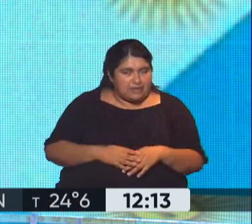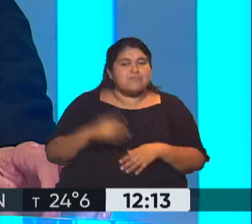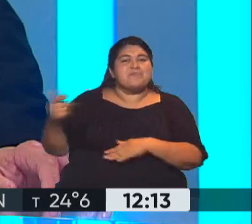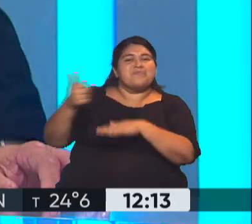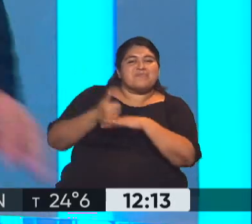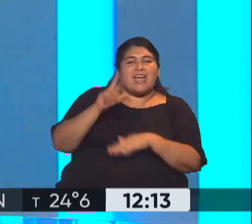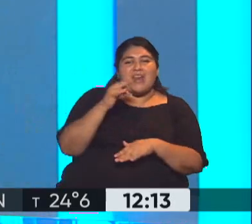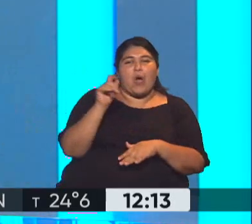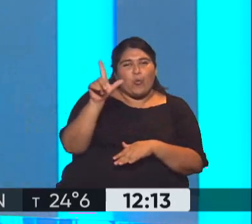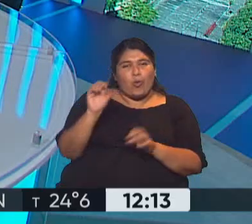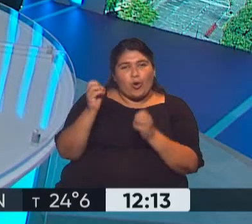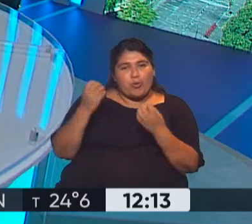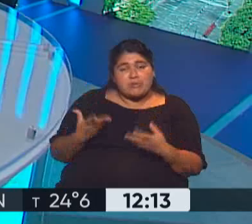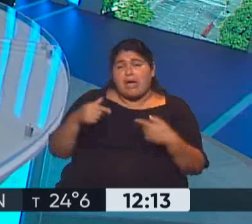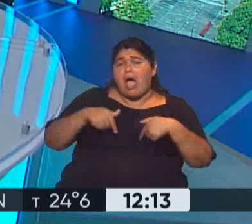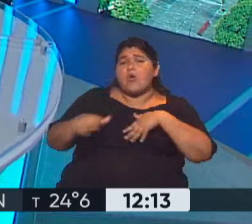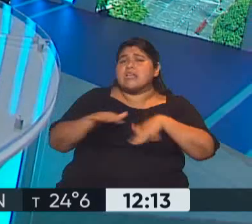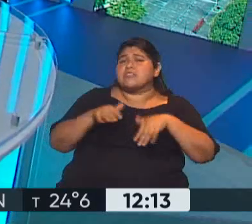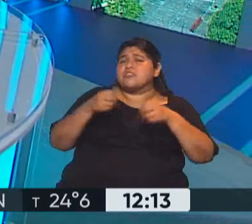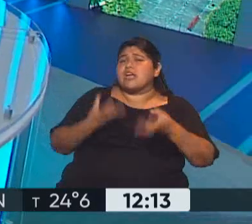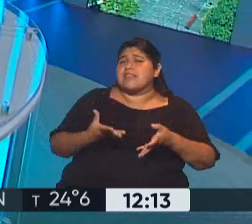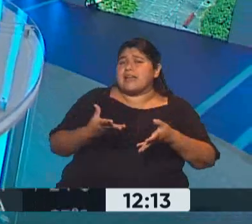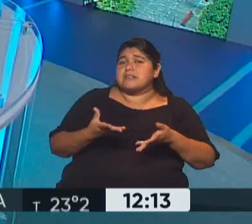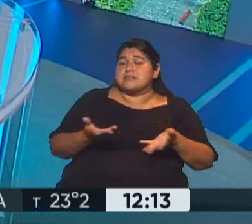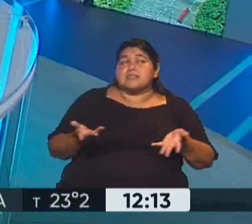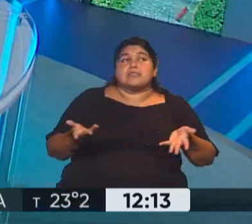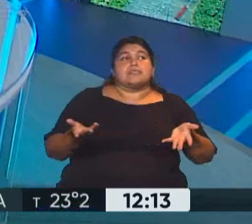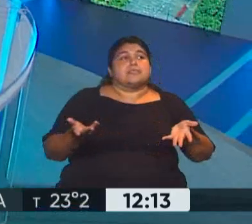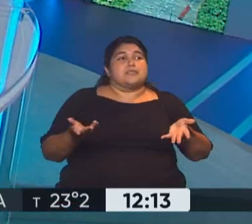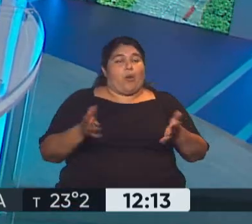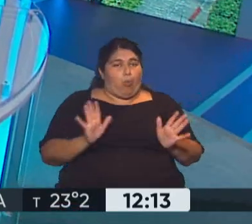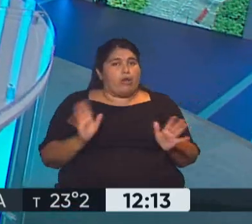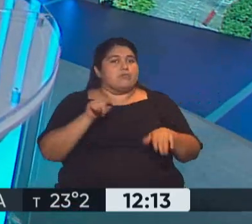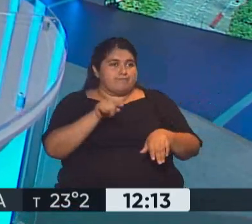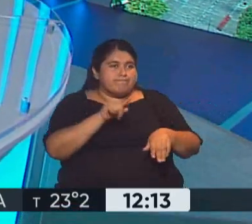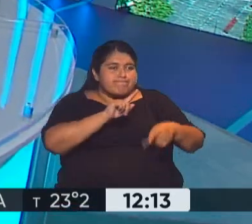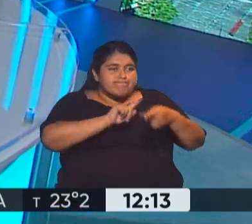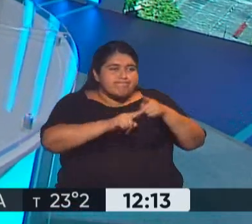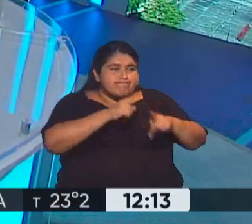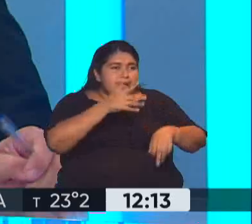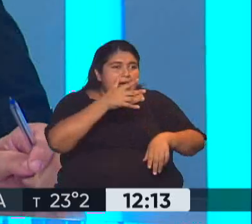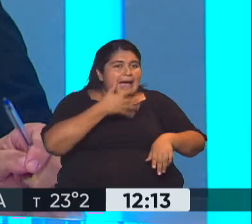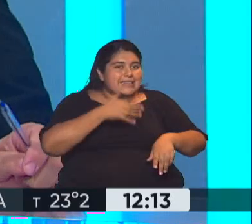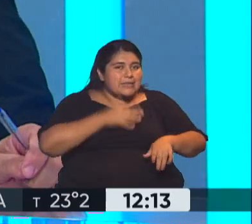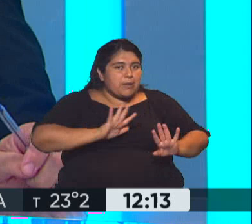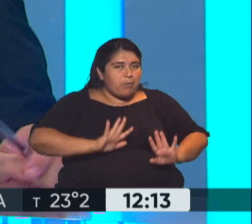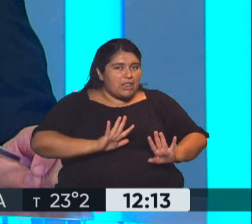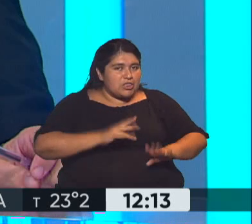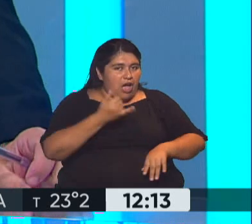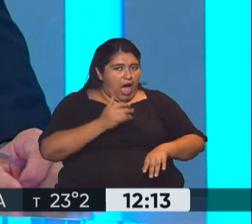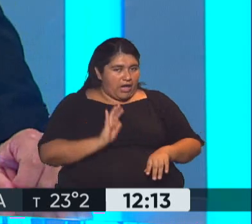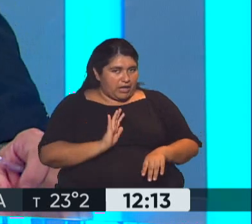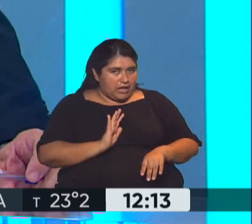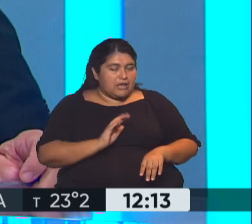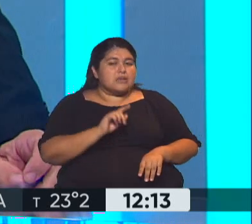¿Cómo estás, Raúl? ¿Cómo te va? Bienvenida. ¿En qué situación estamos? Bueno, a ver, se llegó a un entendimiento en términos generales sobre el acuerdo, esto es lo que se resolvió